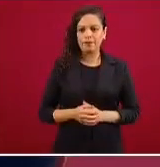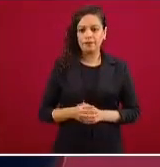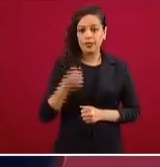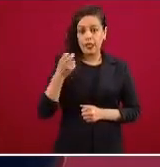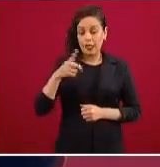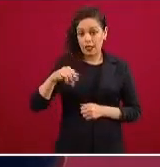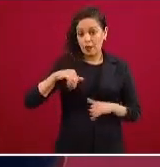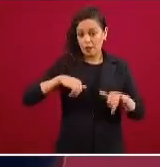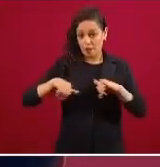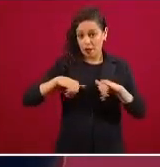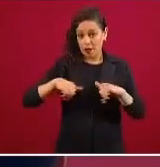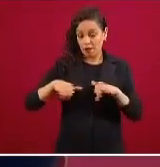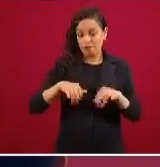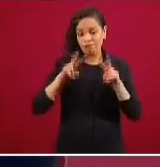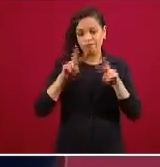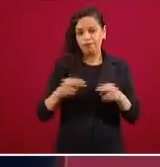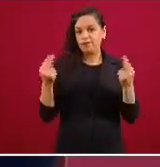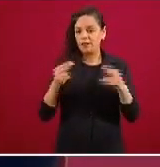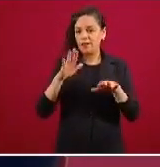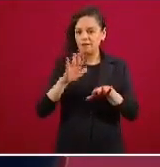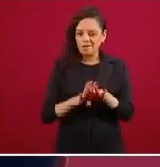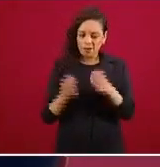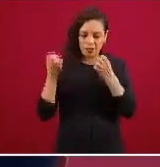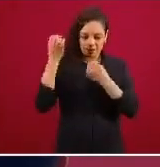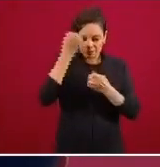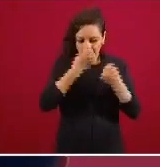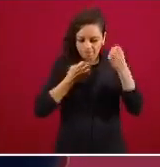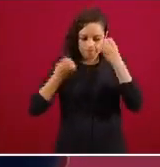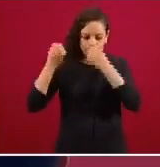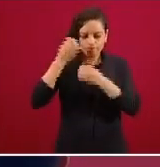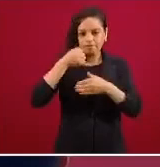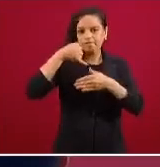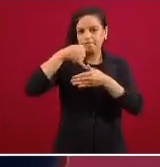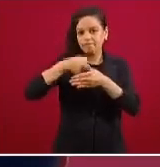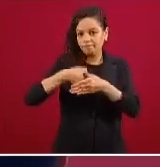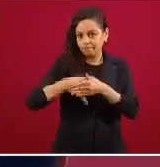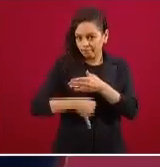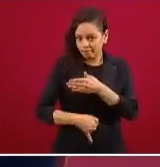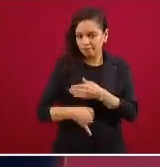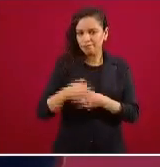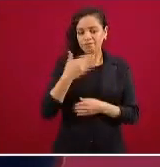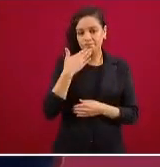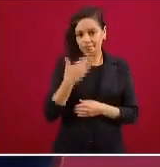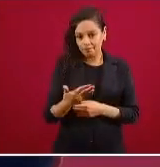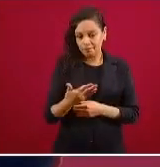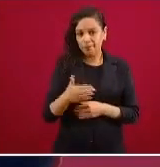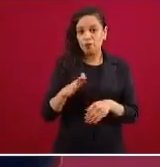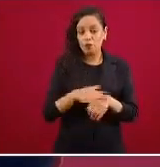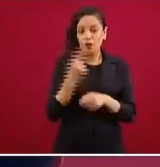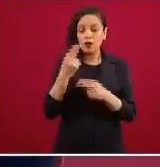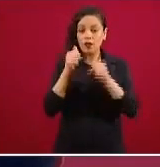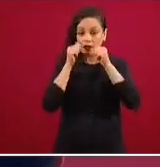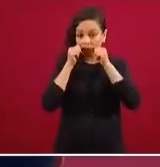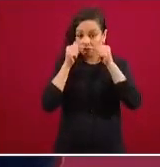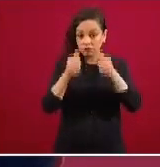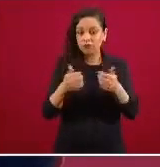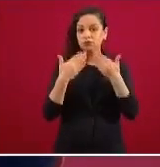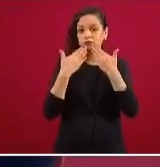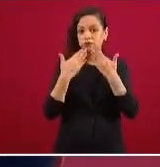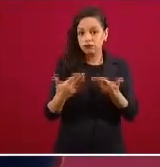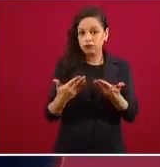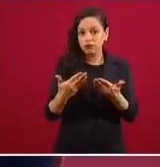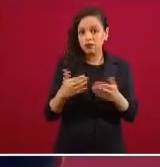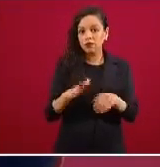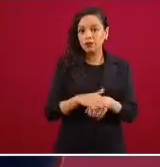requiere un análisis cuidadoso y que existe una importante atención a ese elemento por